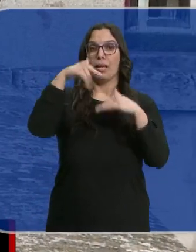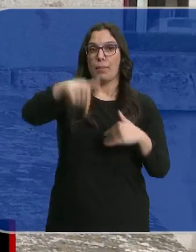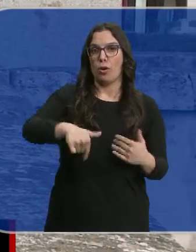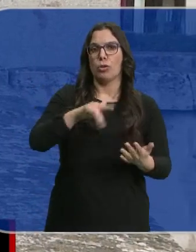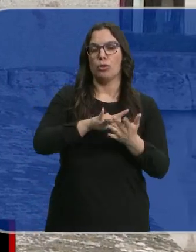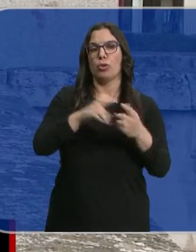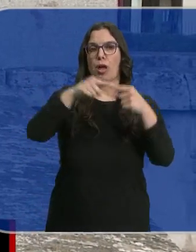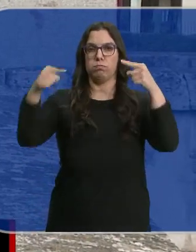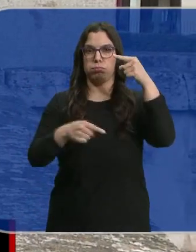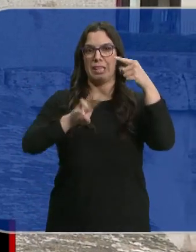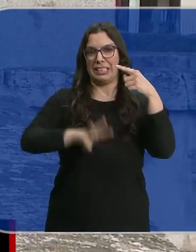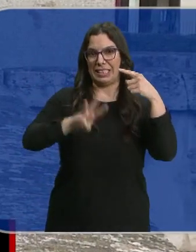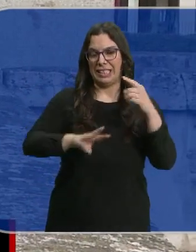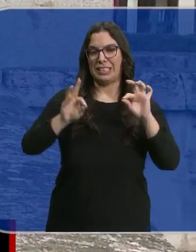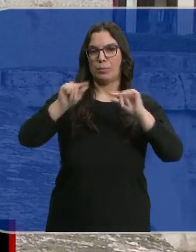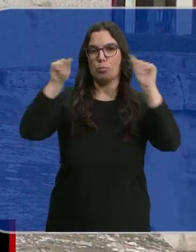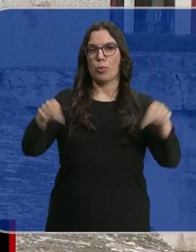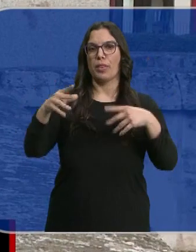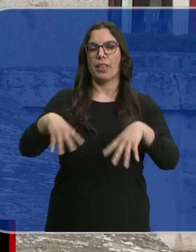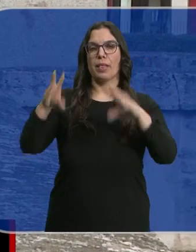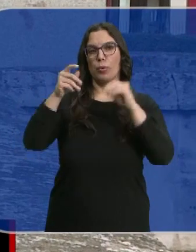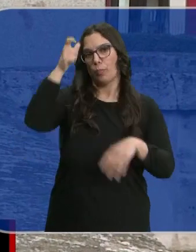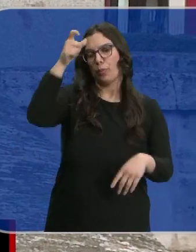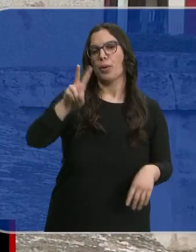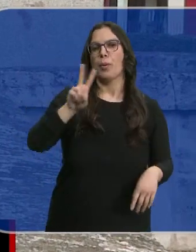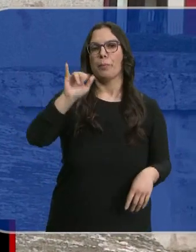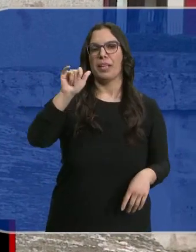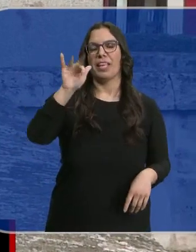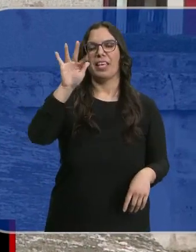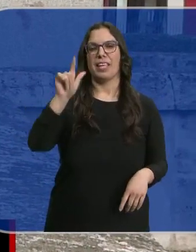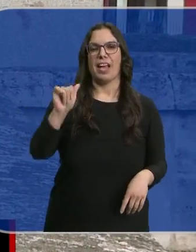hoy ha sido de 3 bajo cero en la provincia de Burgos, concretamente en Villafría.